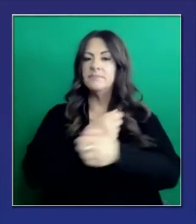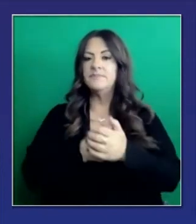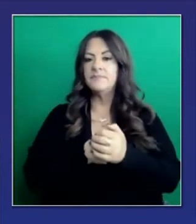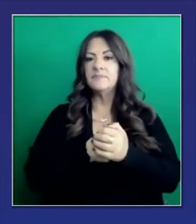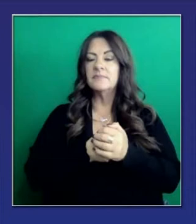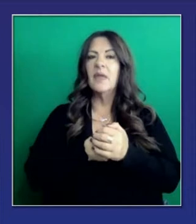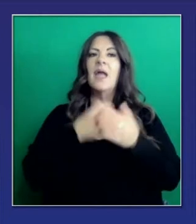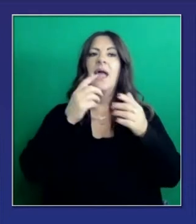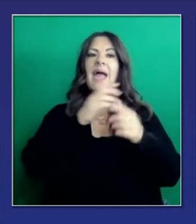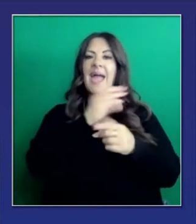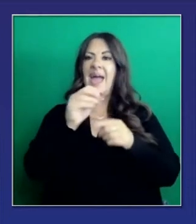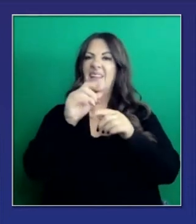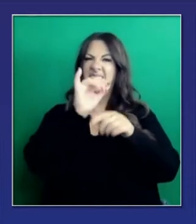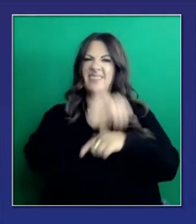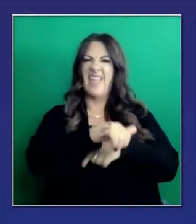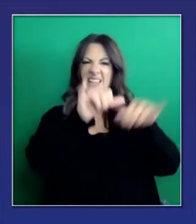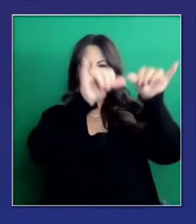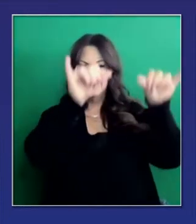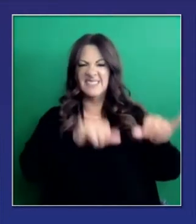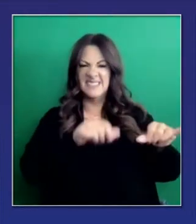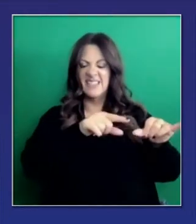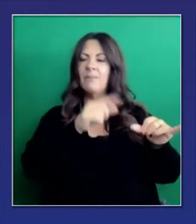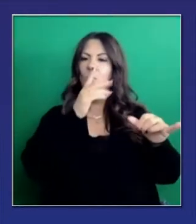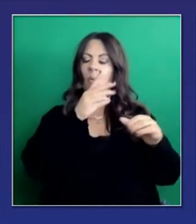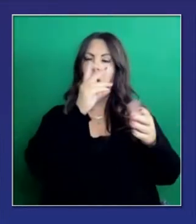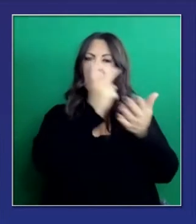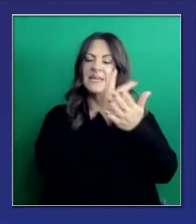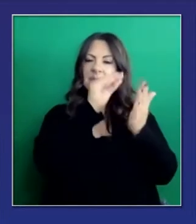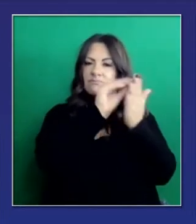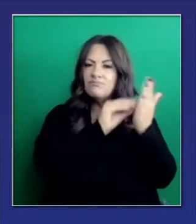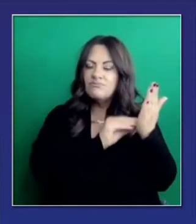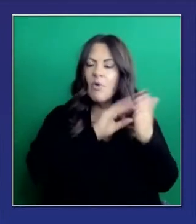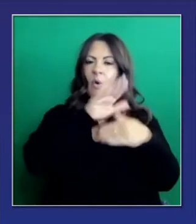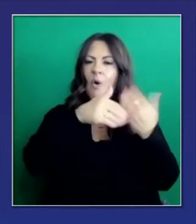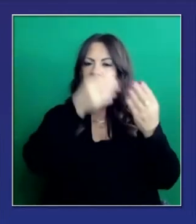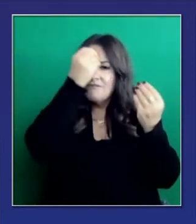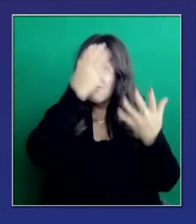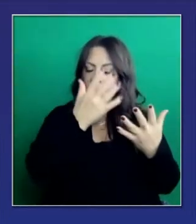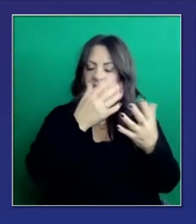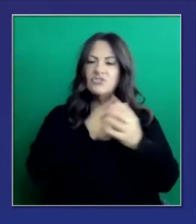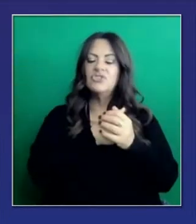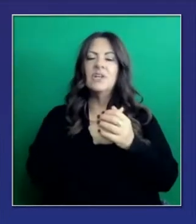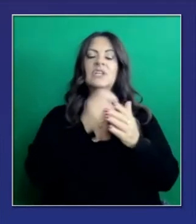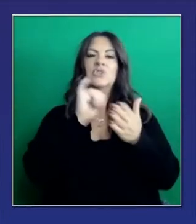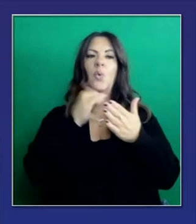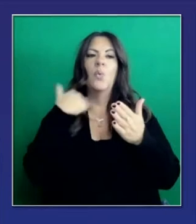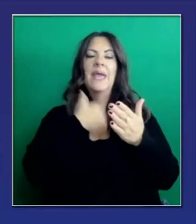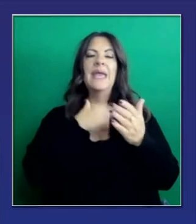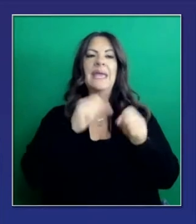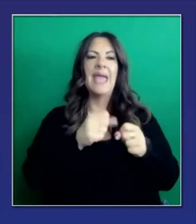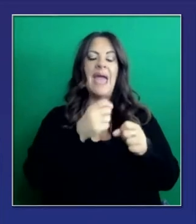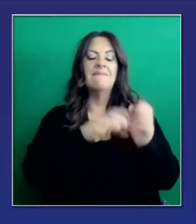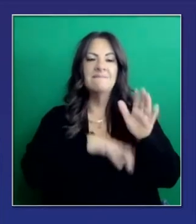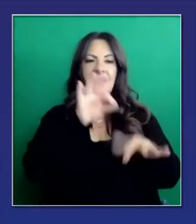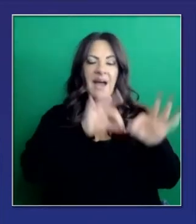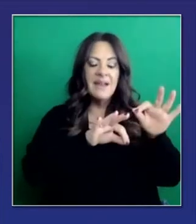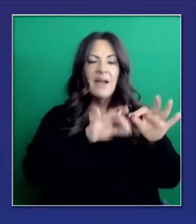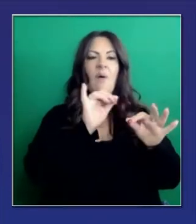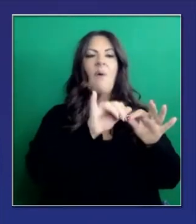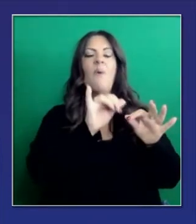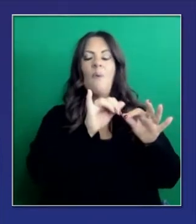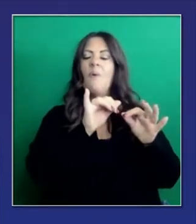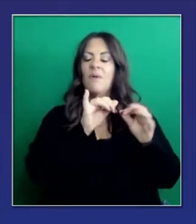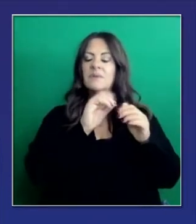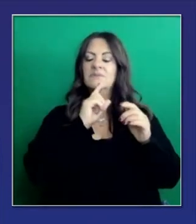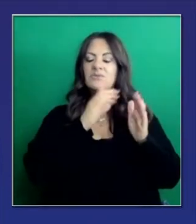solamente al estado, pero nos permite que compartamos esos datos con el gobierno federal. Lo que les importa a